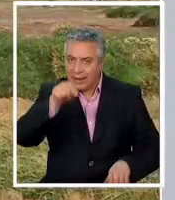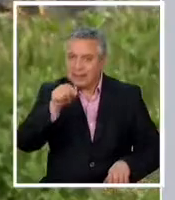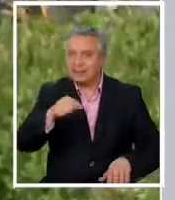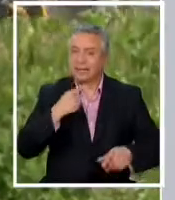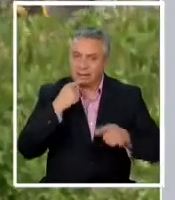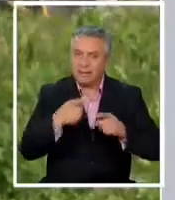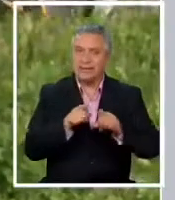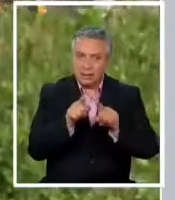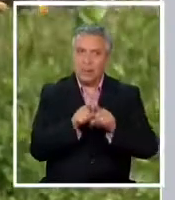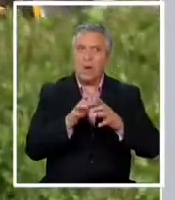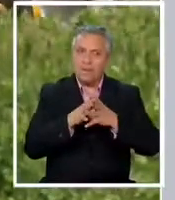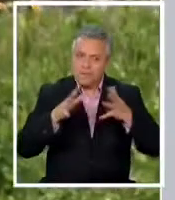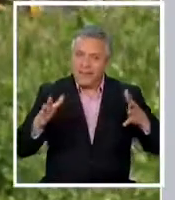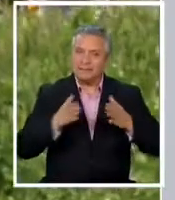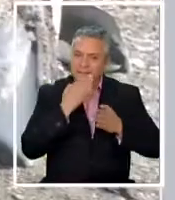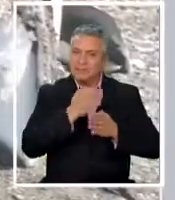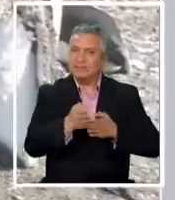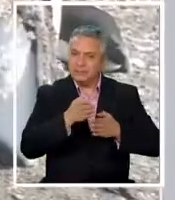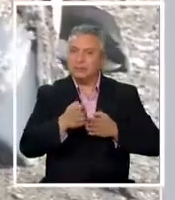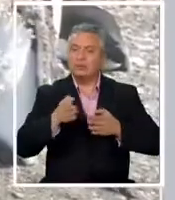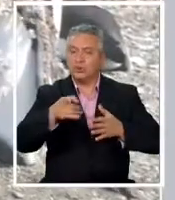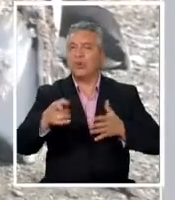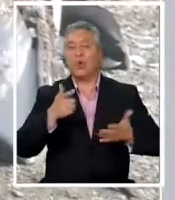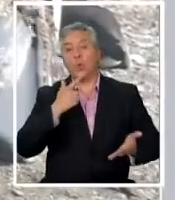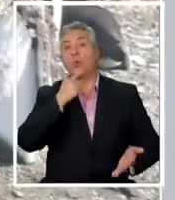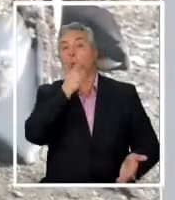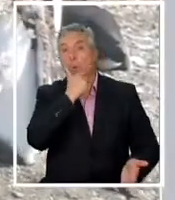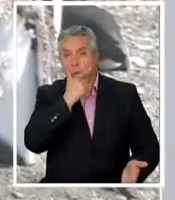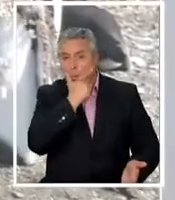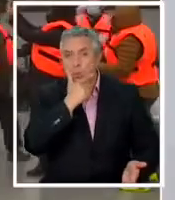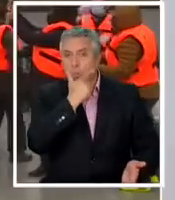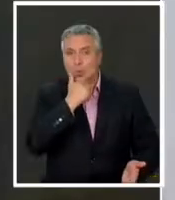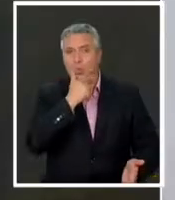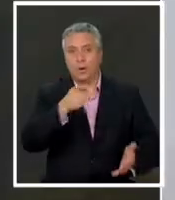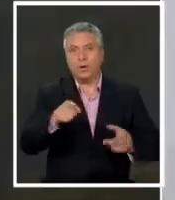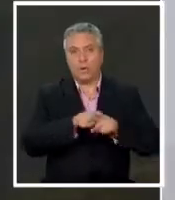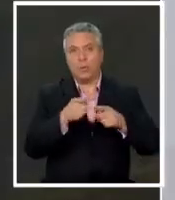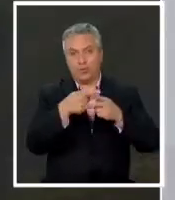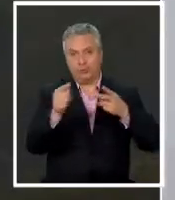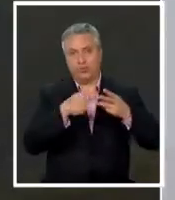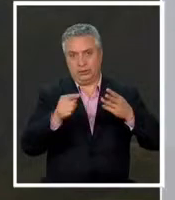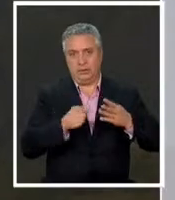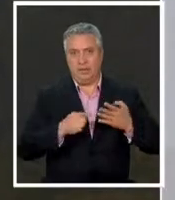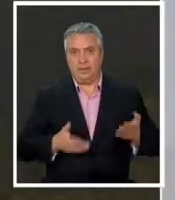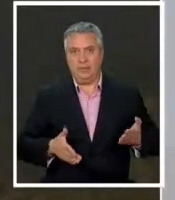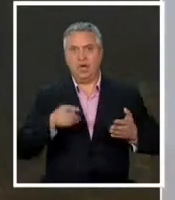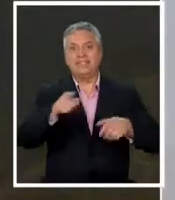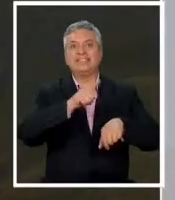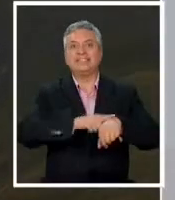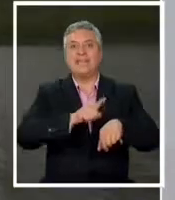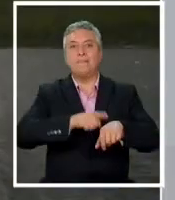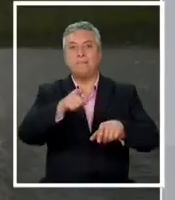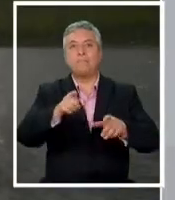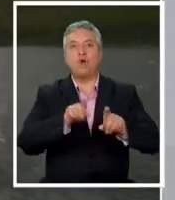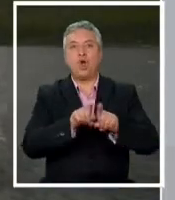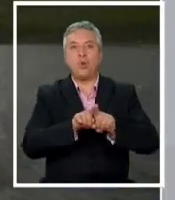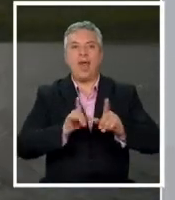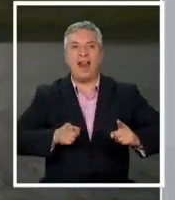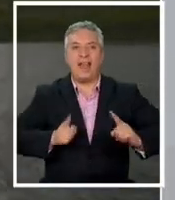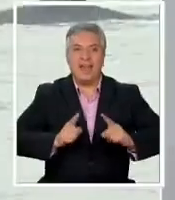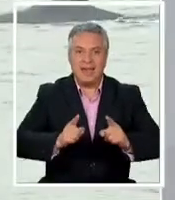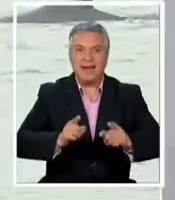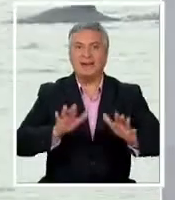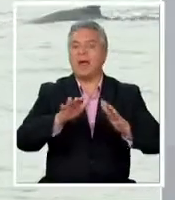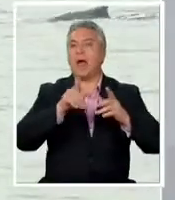multilateralismo en tiempos que están puestos en duda la importancia del multilateralismo en tiempos de guerra en